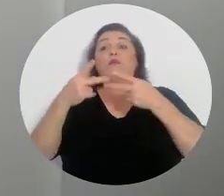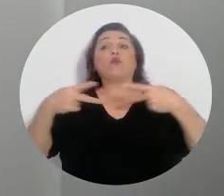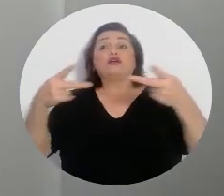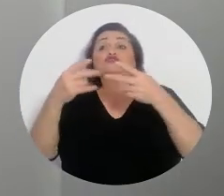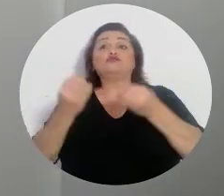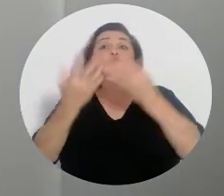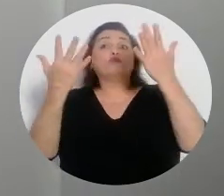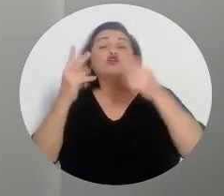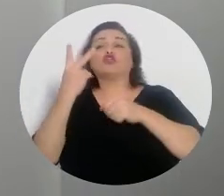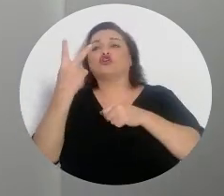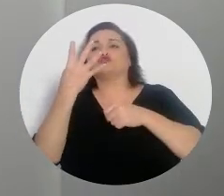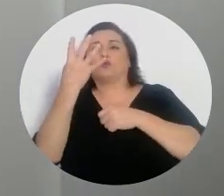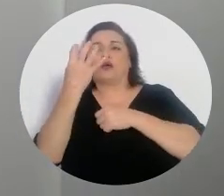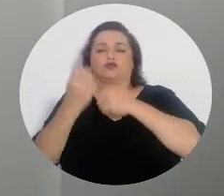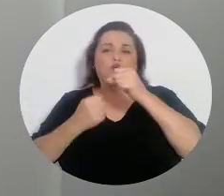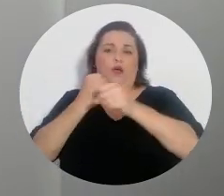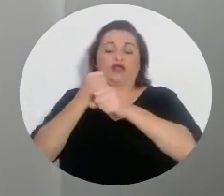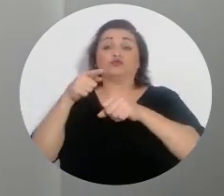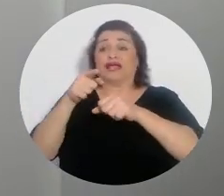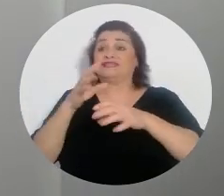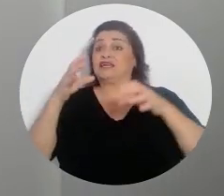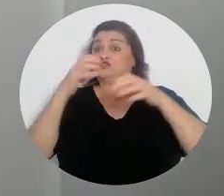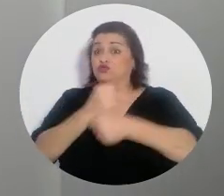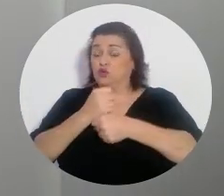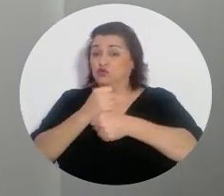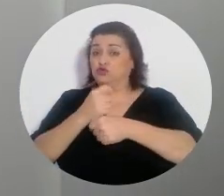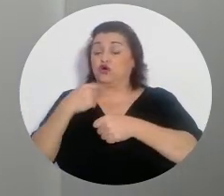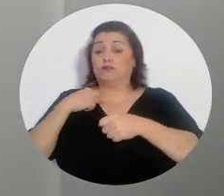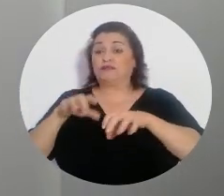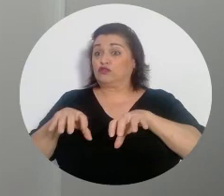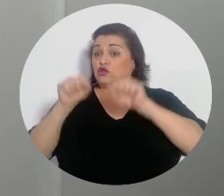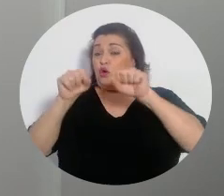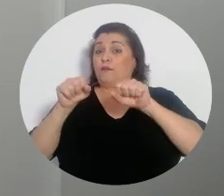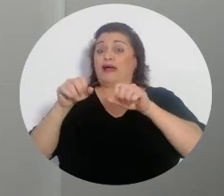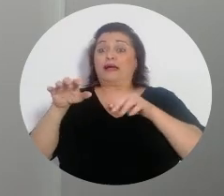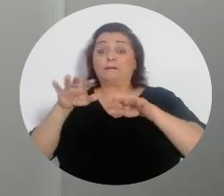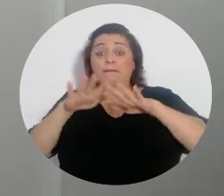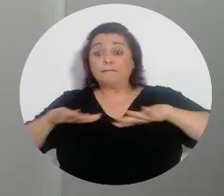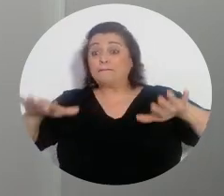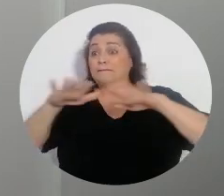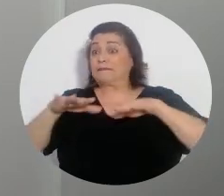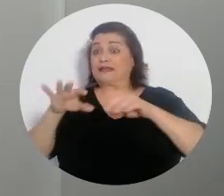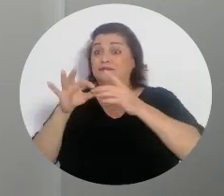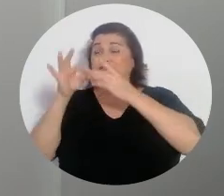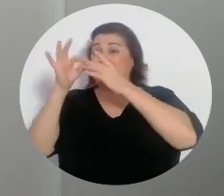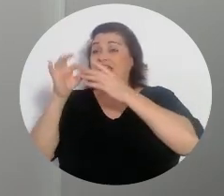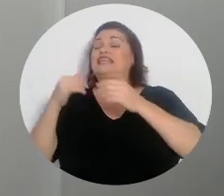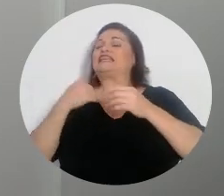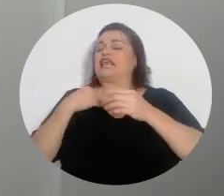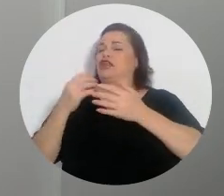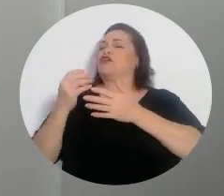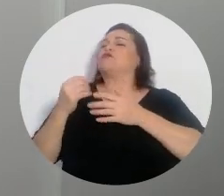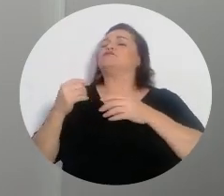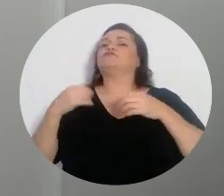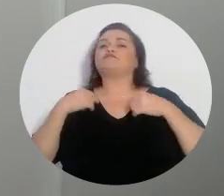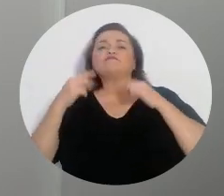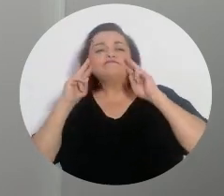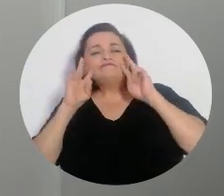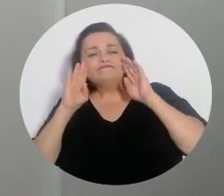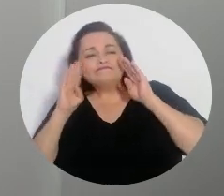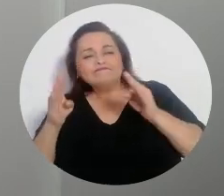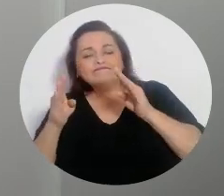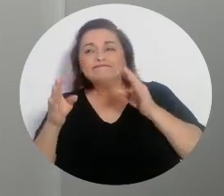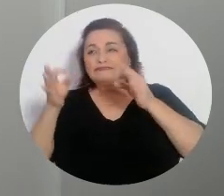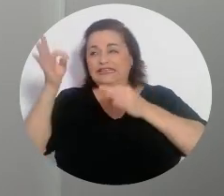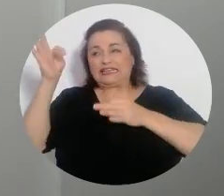a cuatro años. Esa resolución que toma la sección especializada tiene recurso ante el Pleno de Magistrados Propietarios del